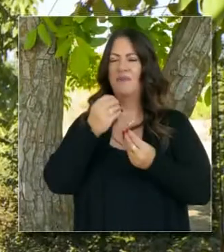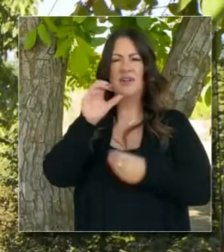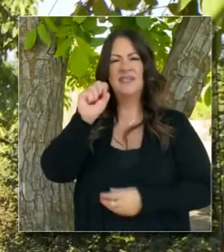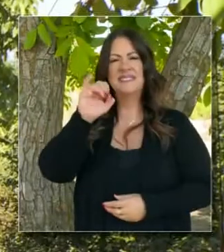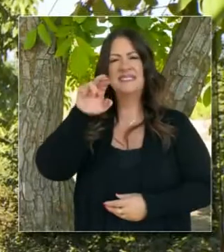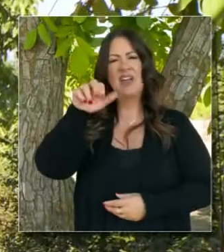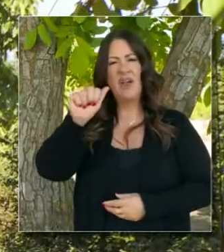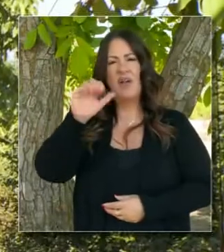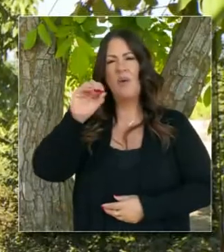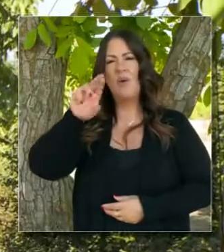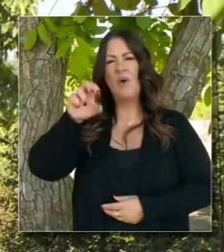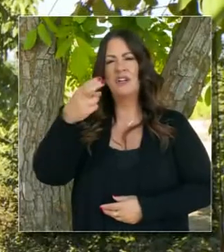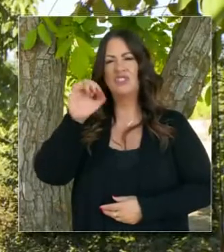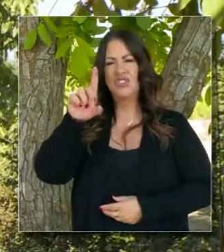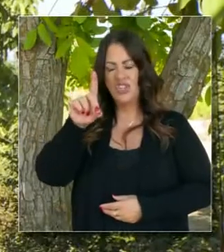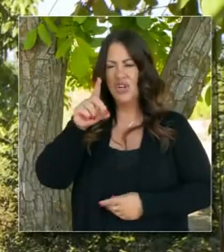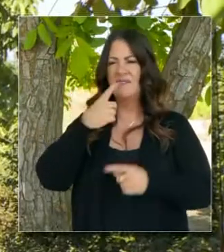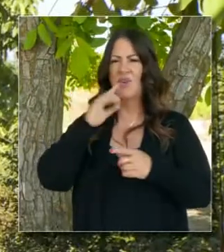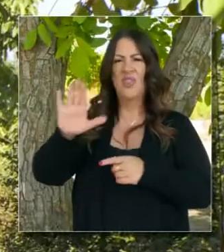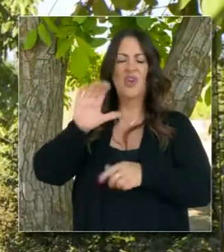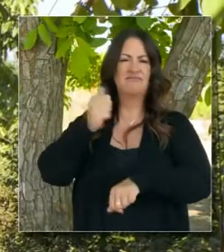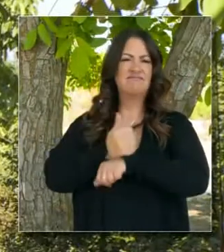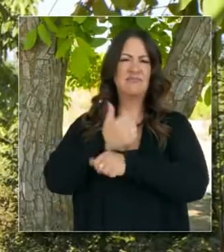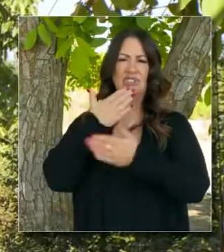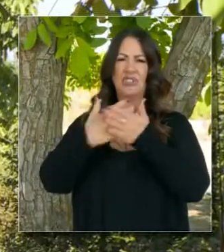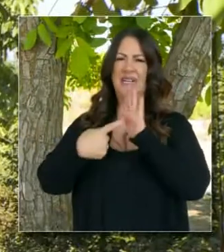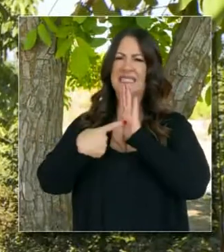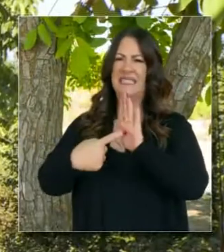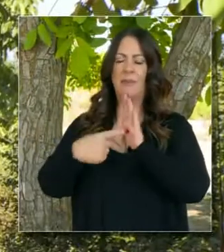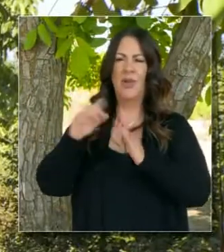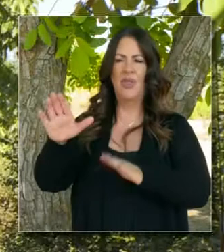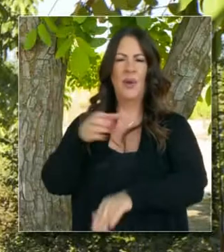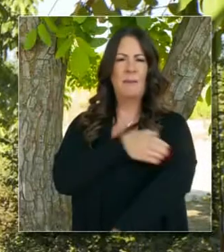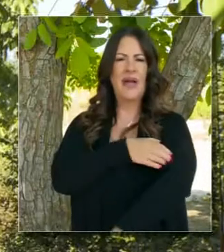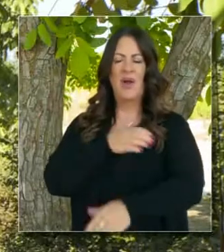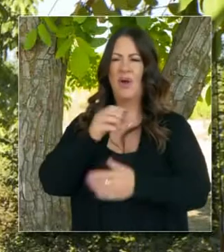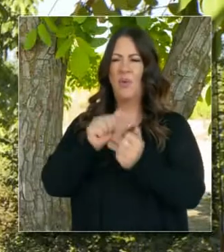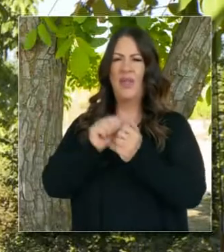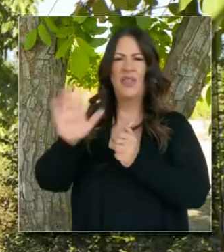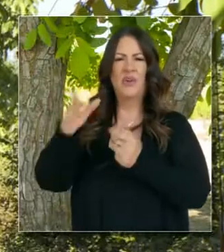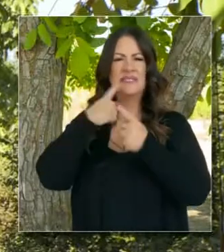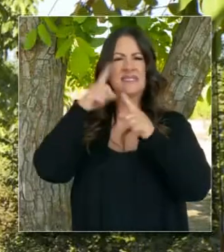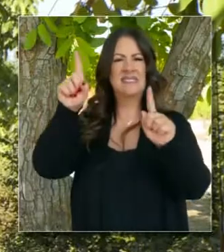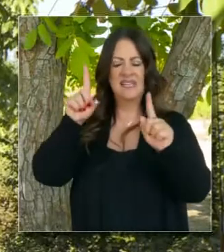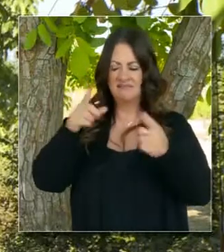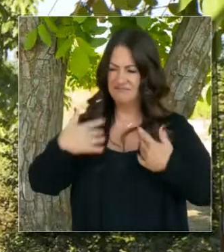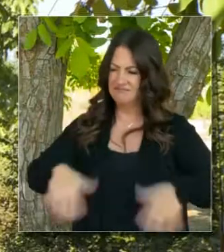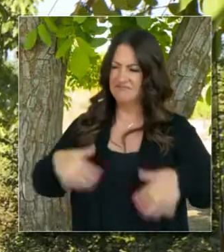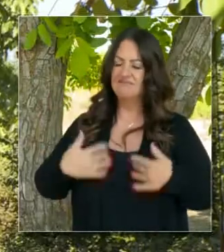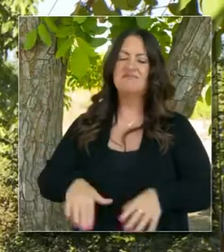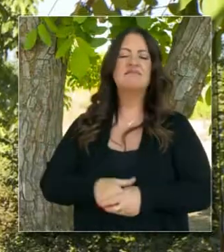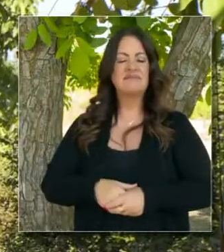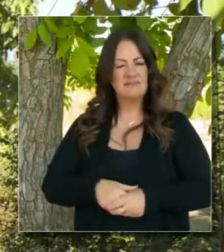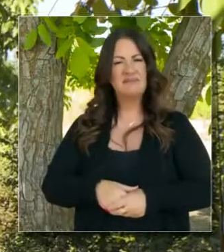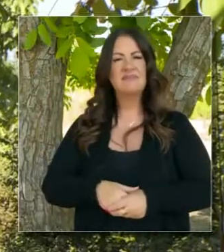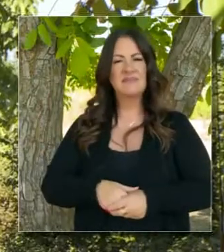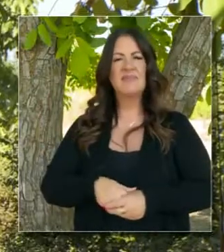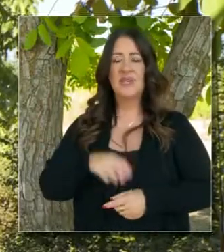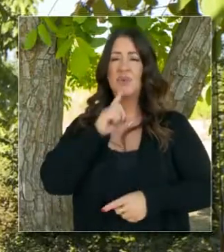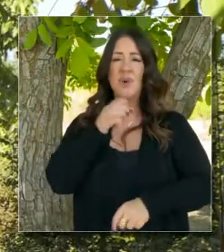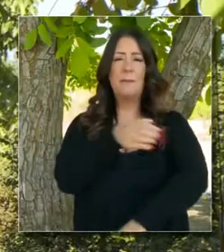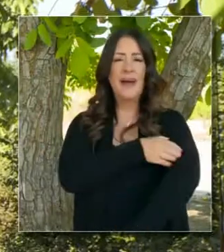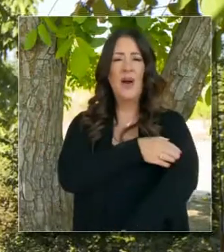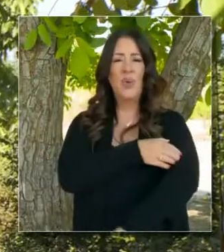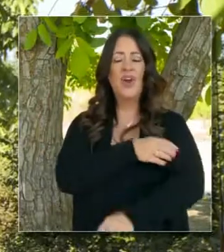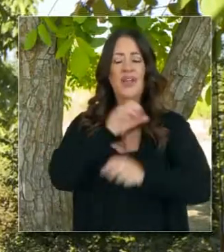en esta bella hortaliza, sierra, y por sus ejemplos, su poder, influencia, el éxito, deja claves.